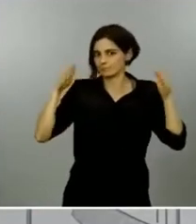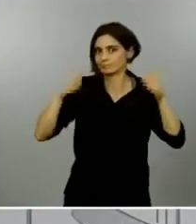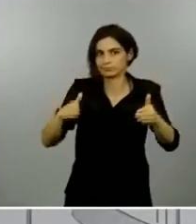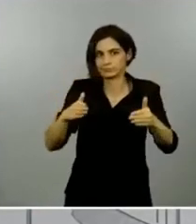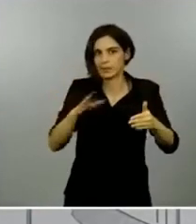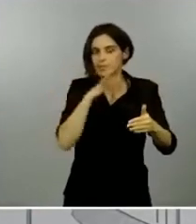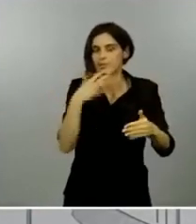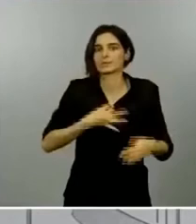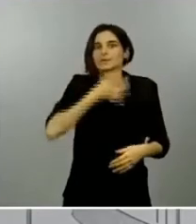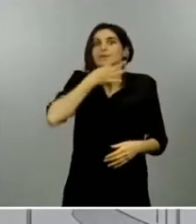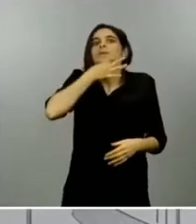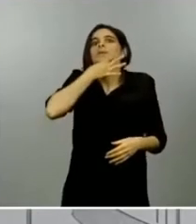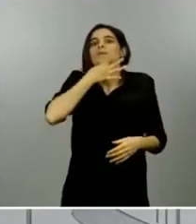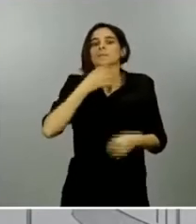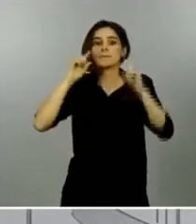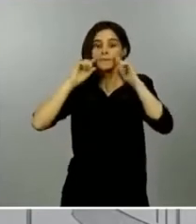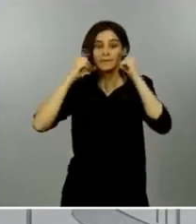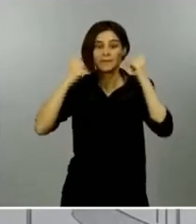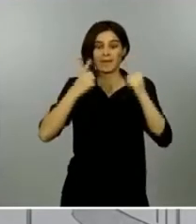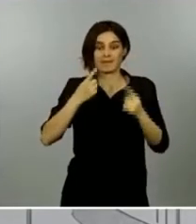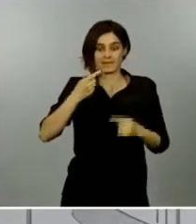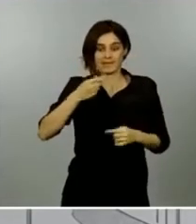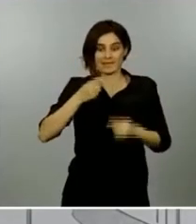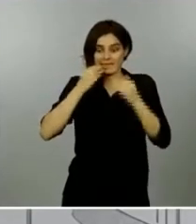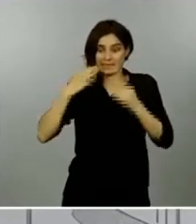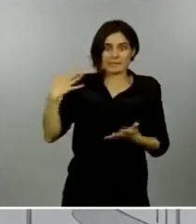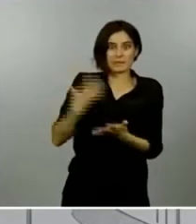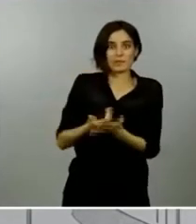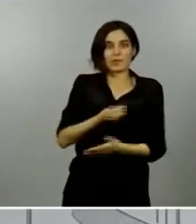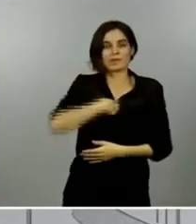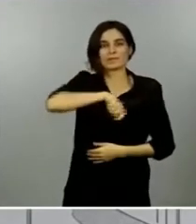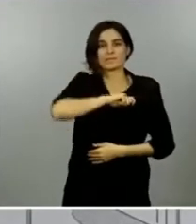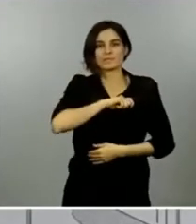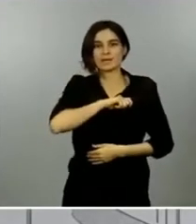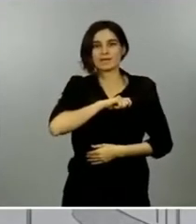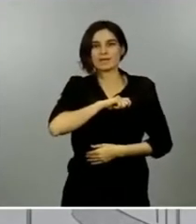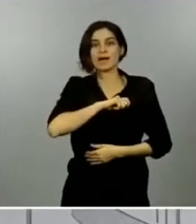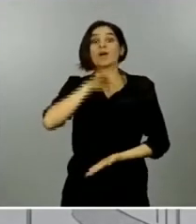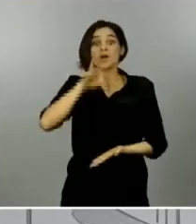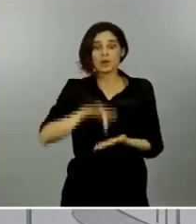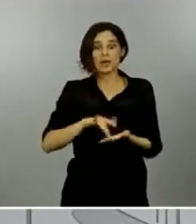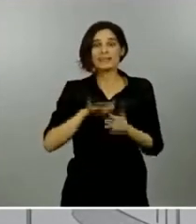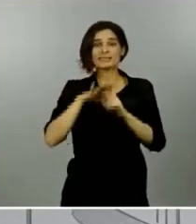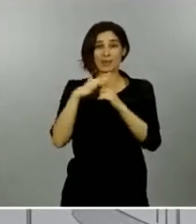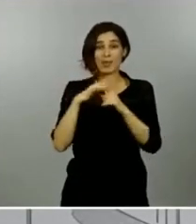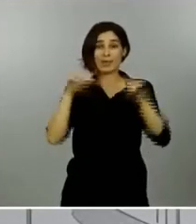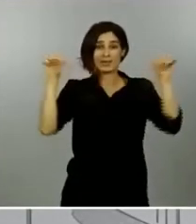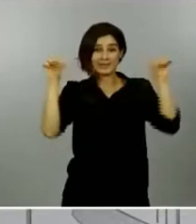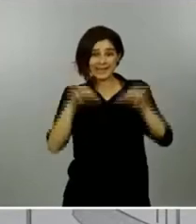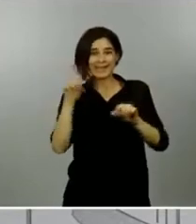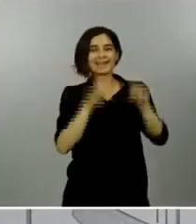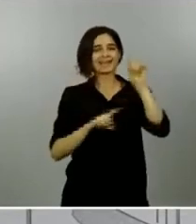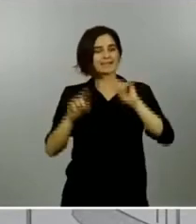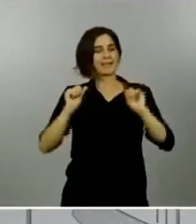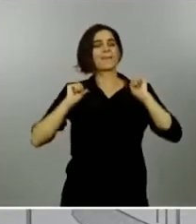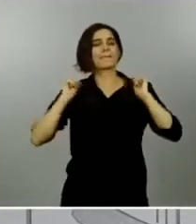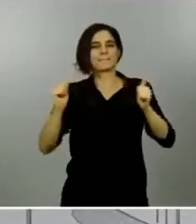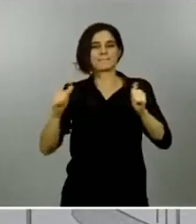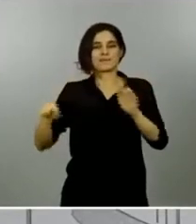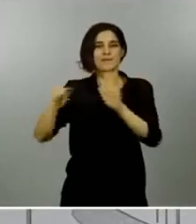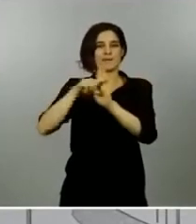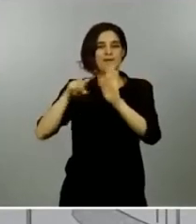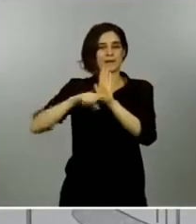historia de nuestro país se han establecido frente a una crisis medidas de emergencia como por ejemplo las moratorias de hipotecas, también de